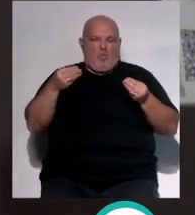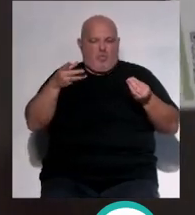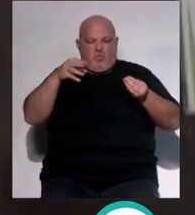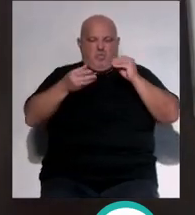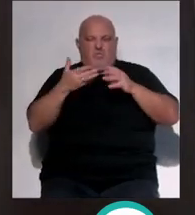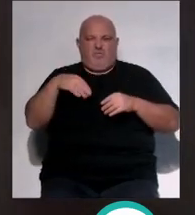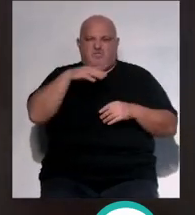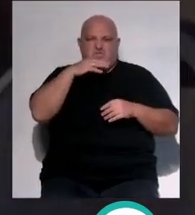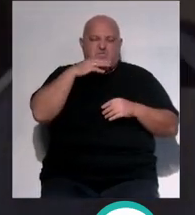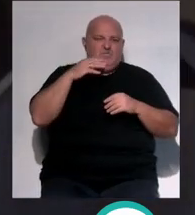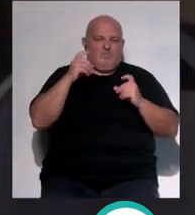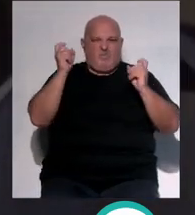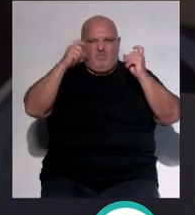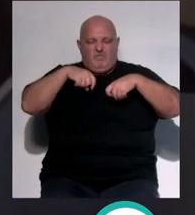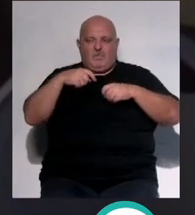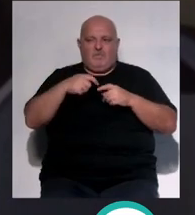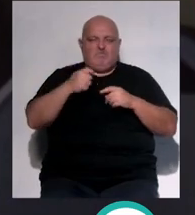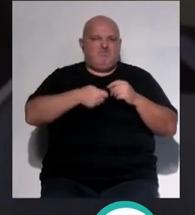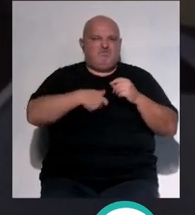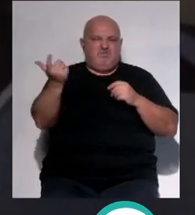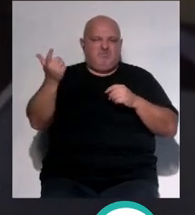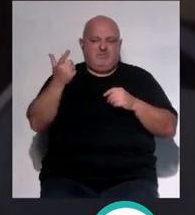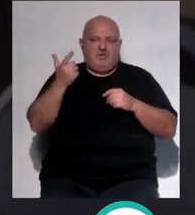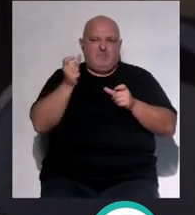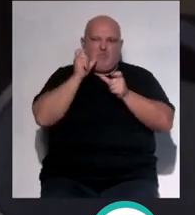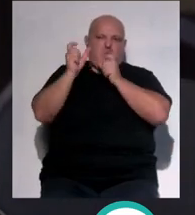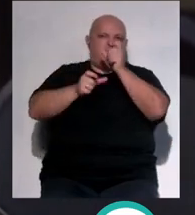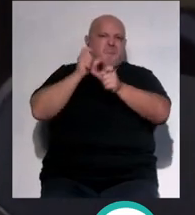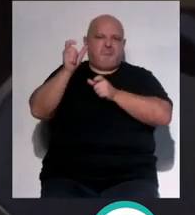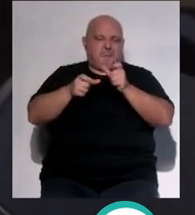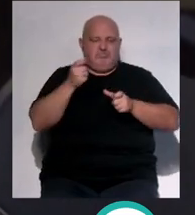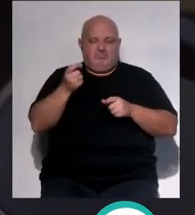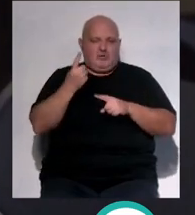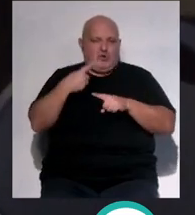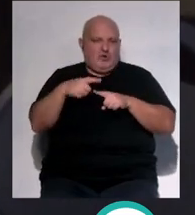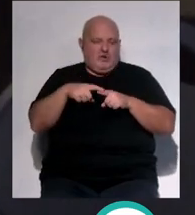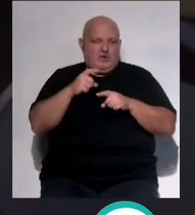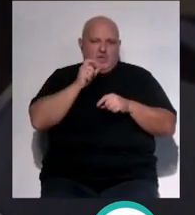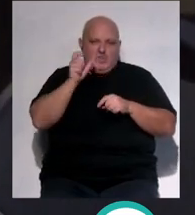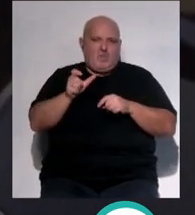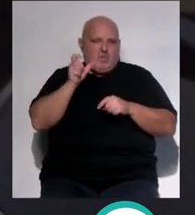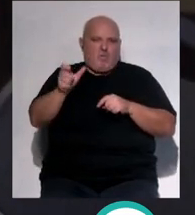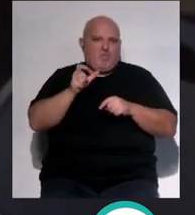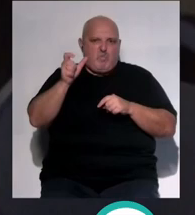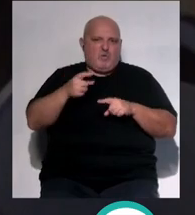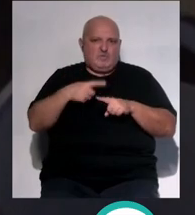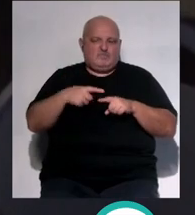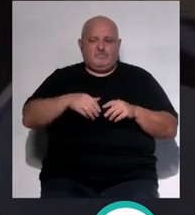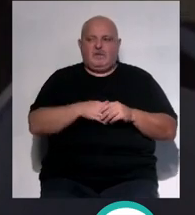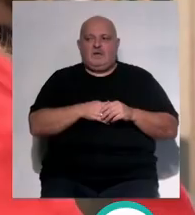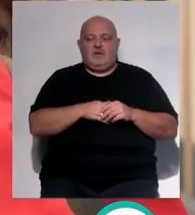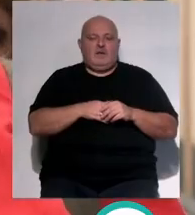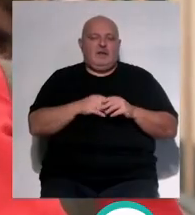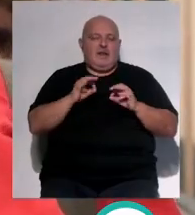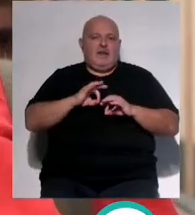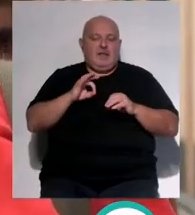enfadó muchísimo me la lanzó a la cara y espetándome numerosos insultos y vejaciones y